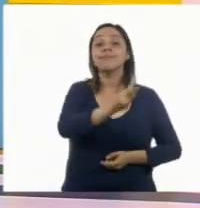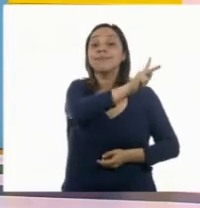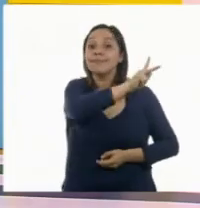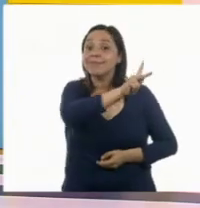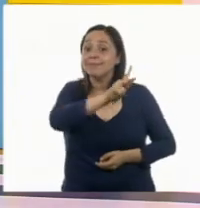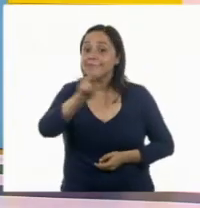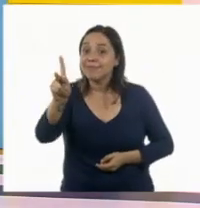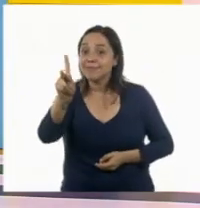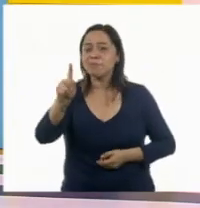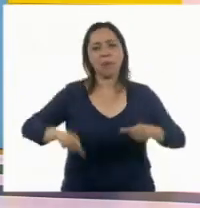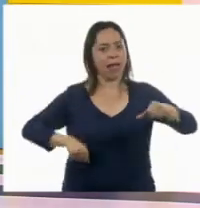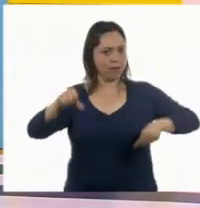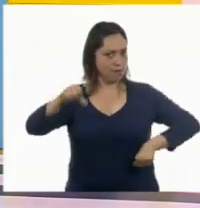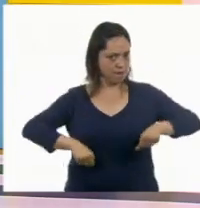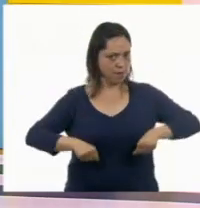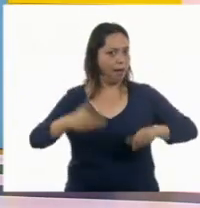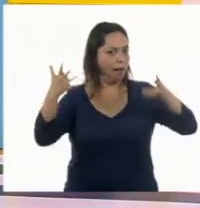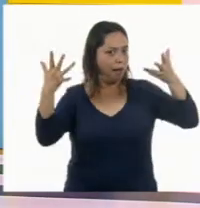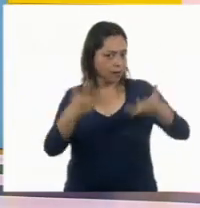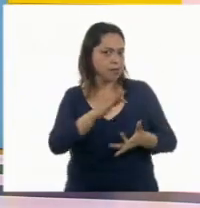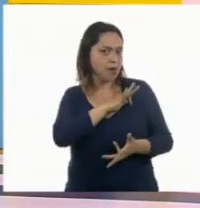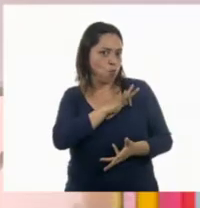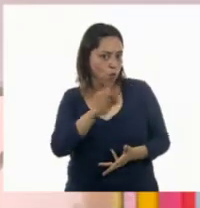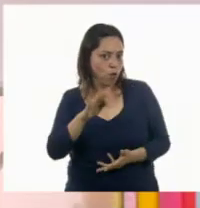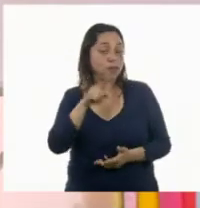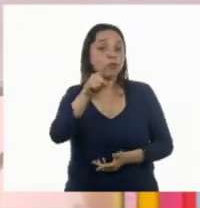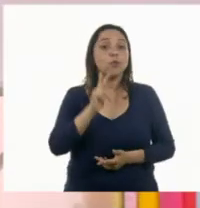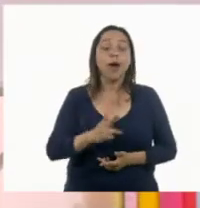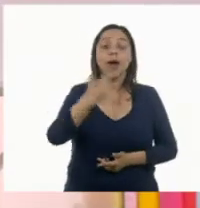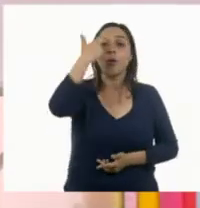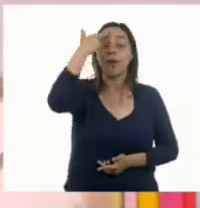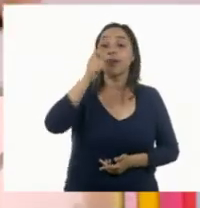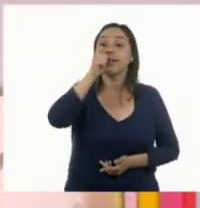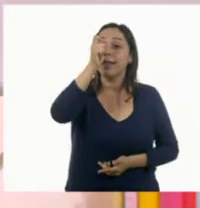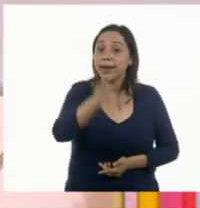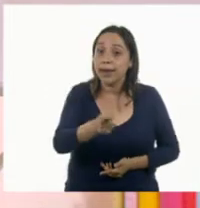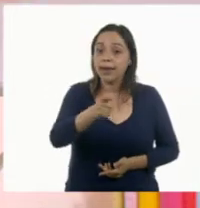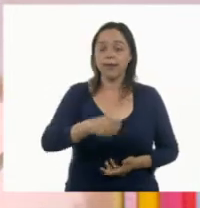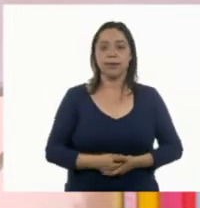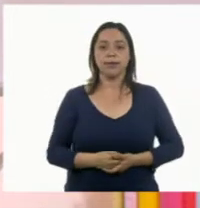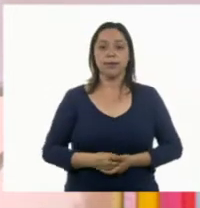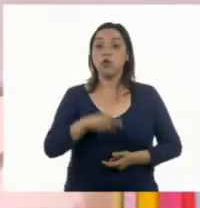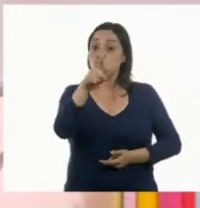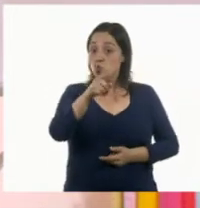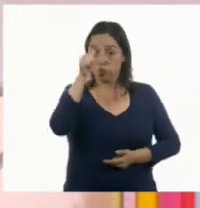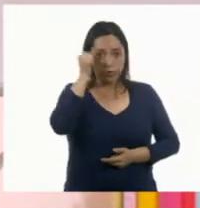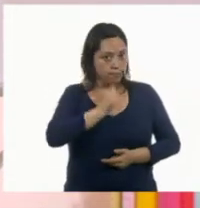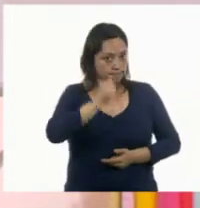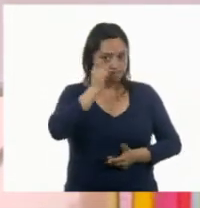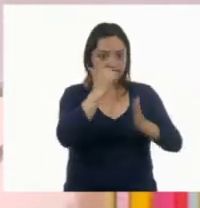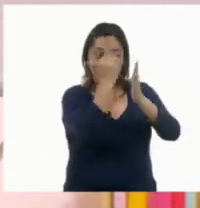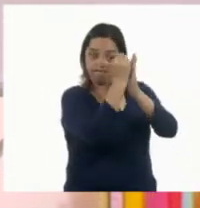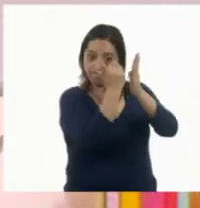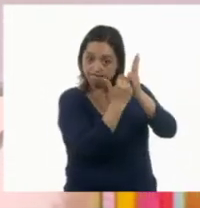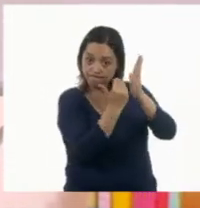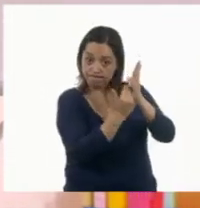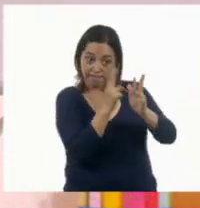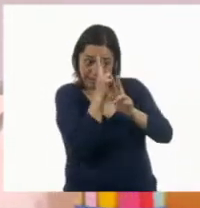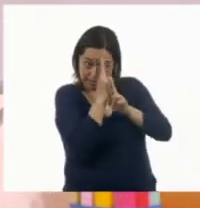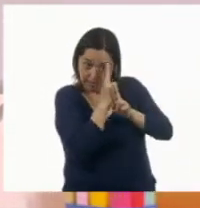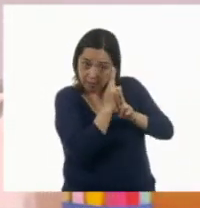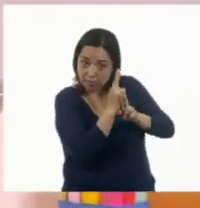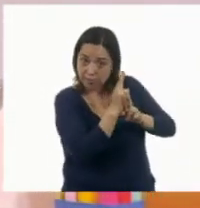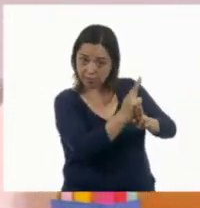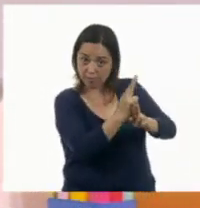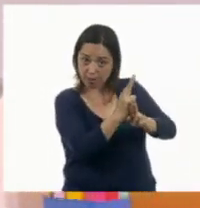trabajar en estas actividades. Y recuerden que siempre y cuando podamos respetar esas reglas, no habrá ninguna diferencia